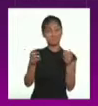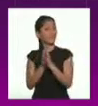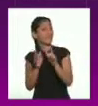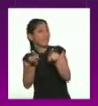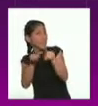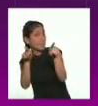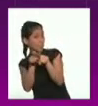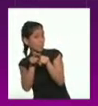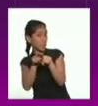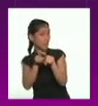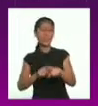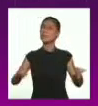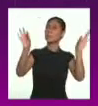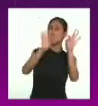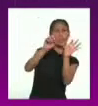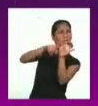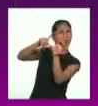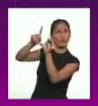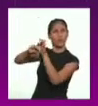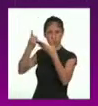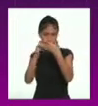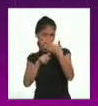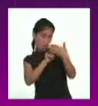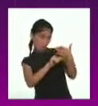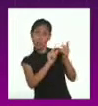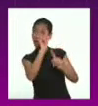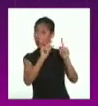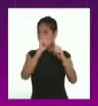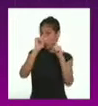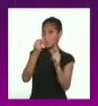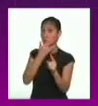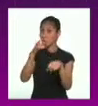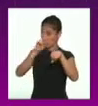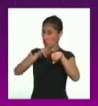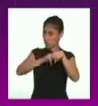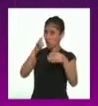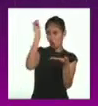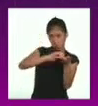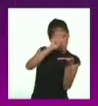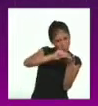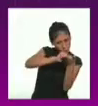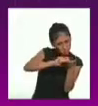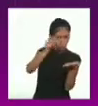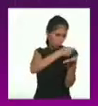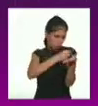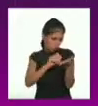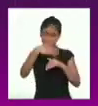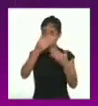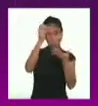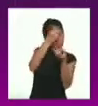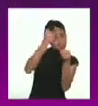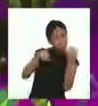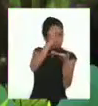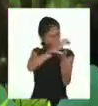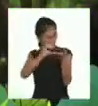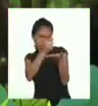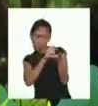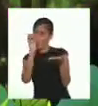Y además, incorporar las correcciones que hiciste a tu texto y escribir la versión final.